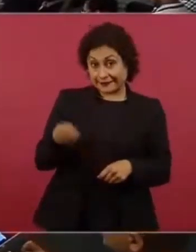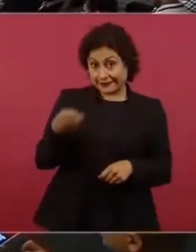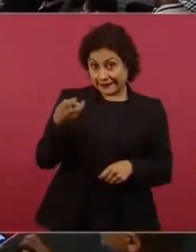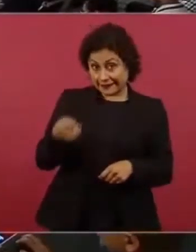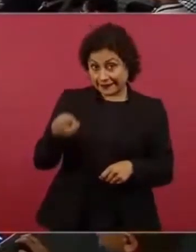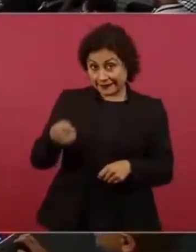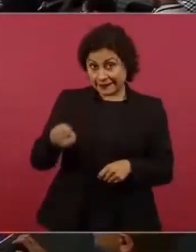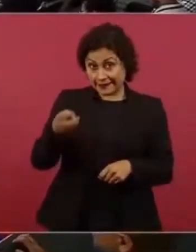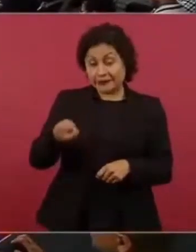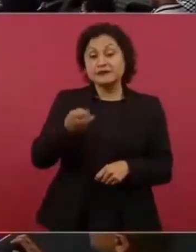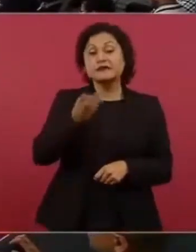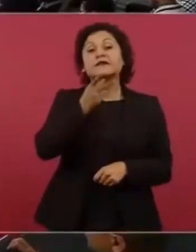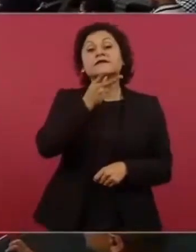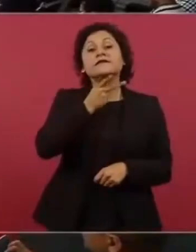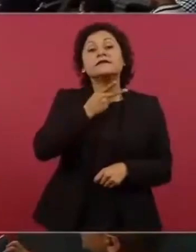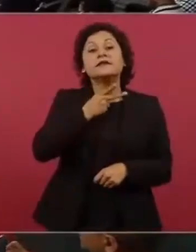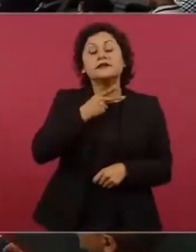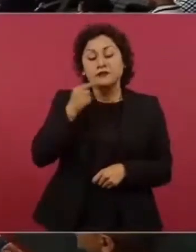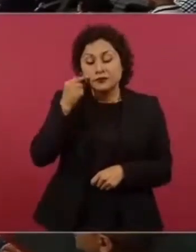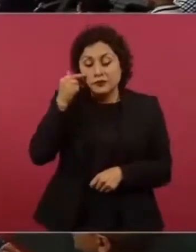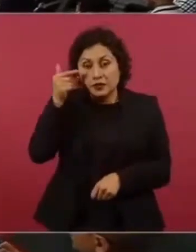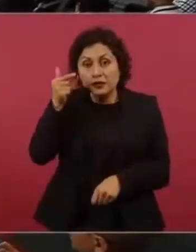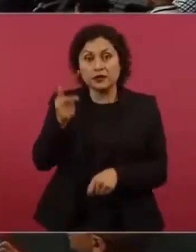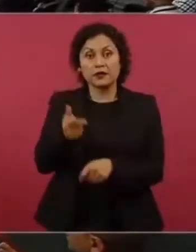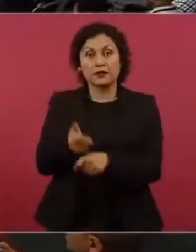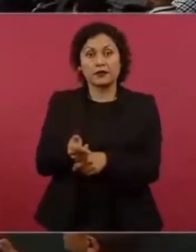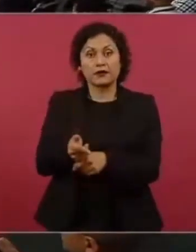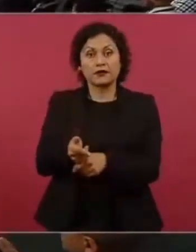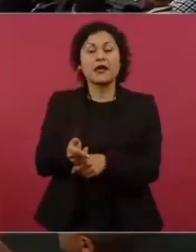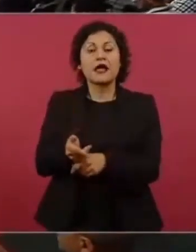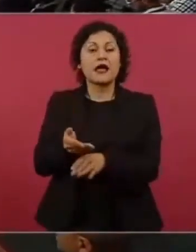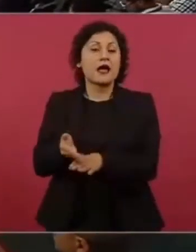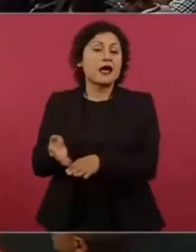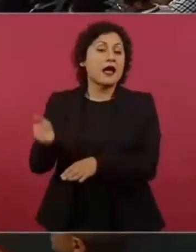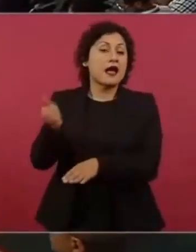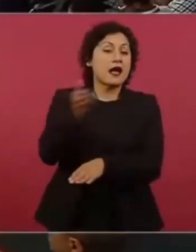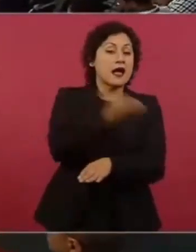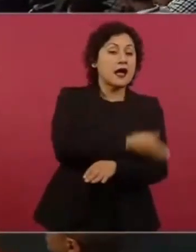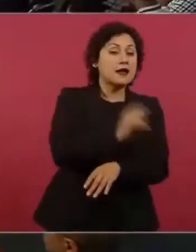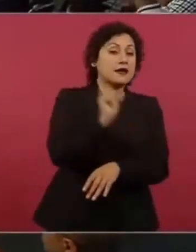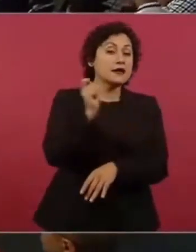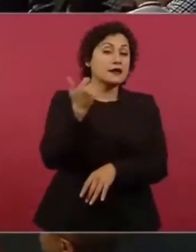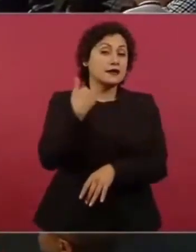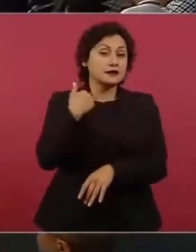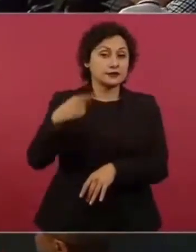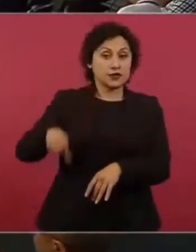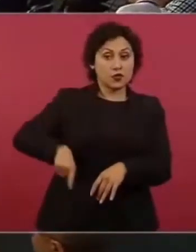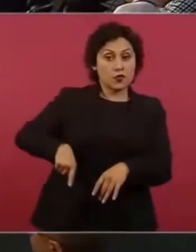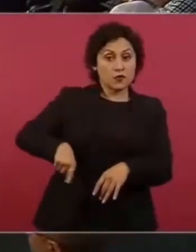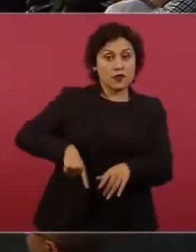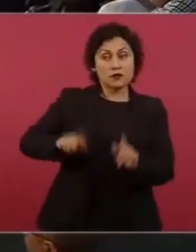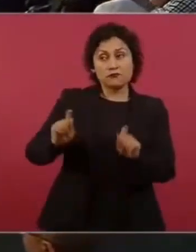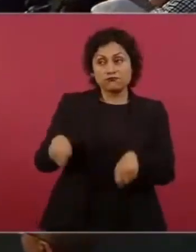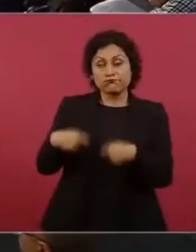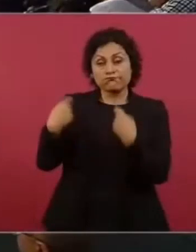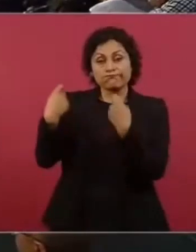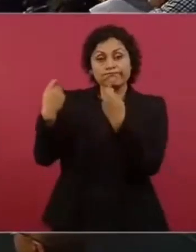llamadas rondas en el gobierno anterior y junto,